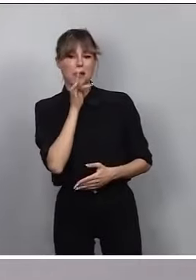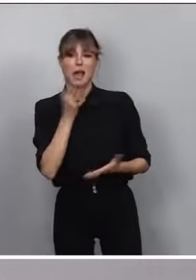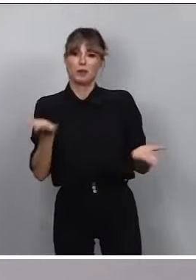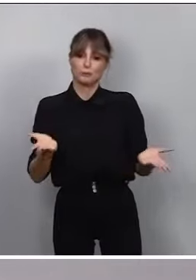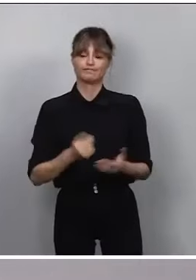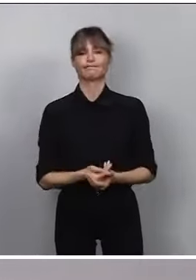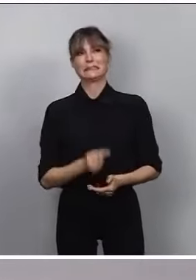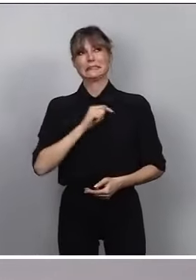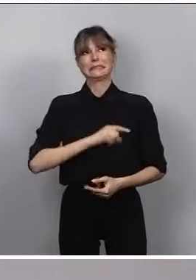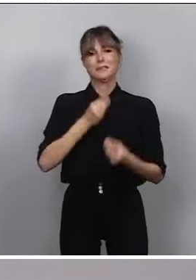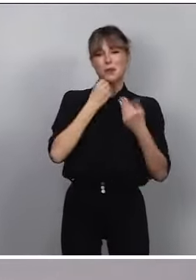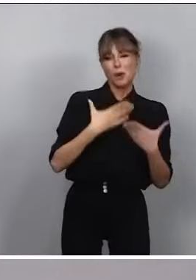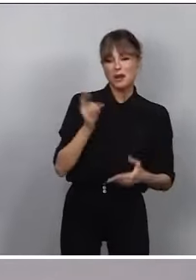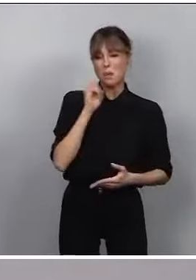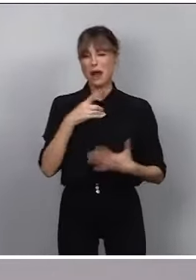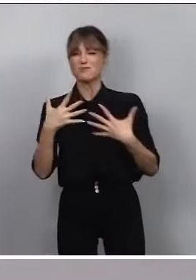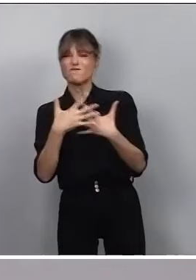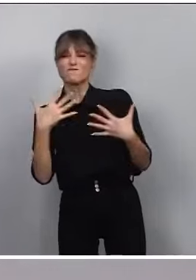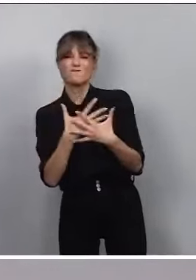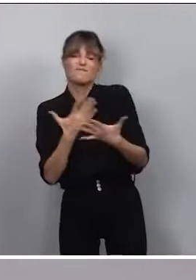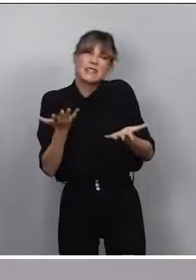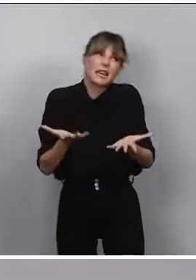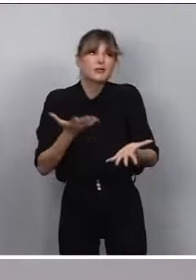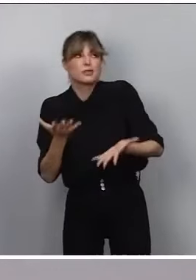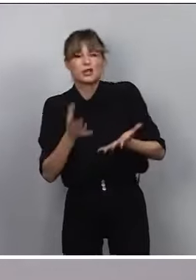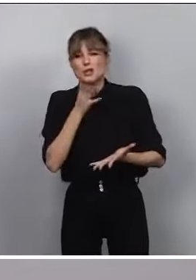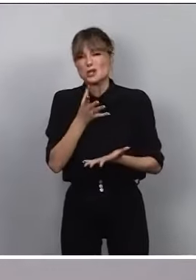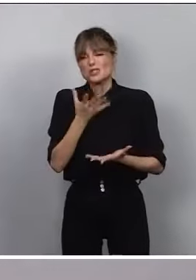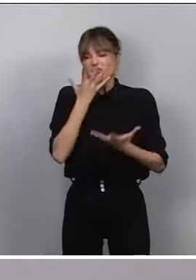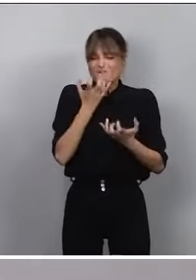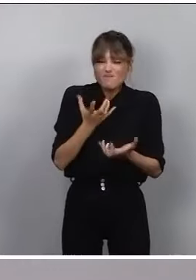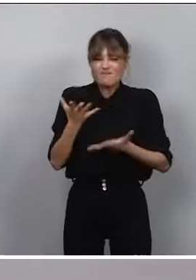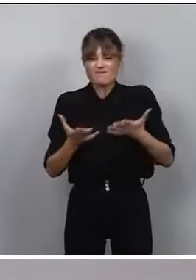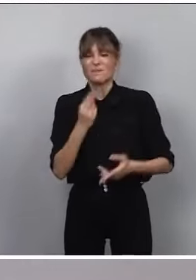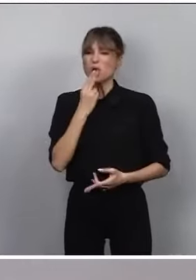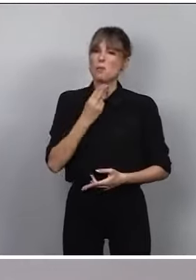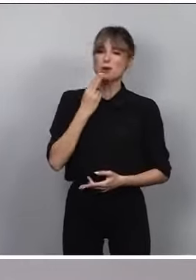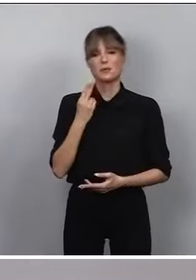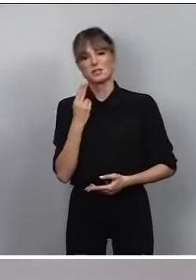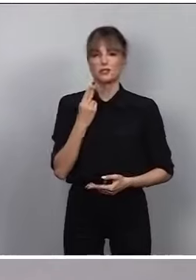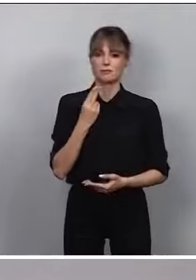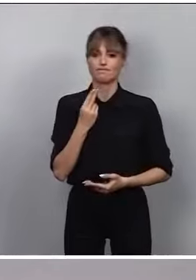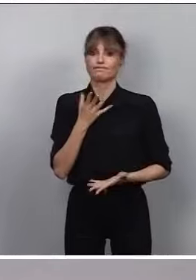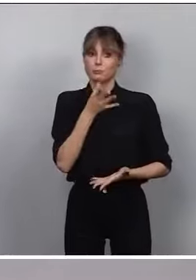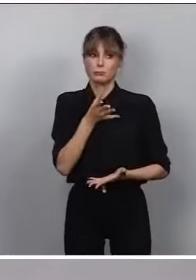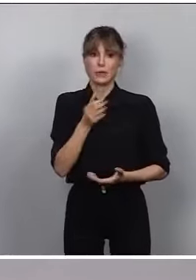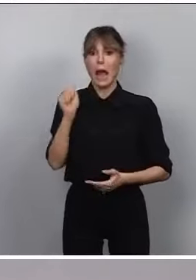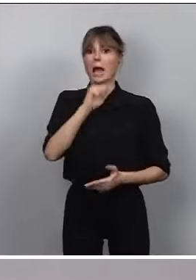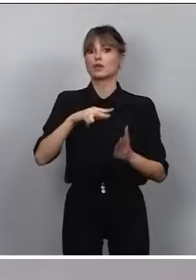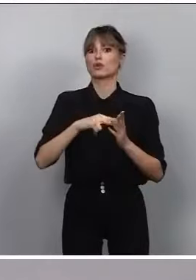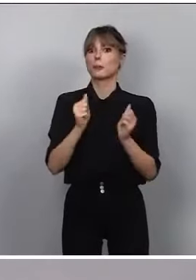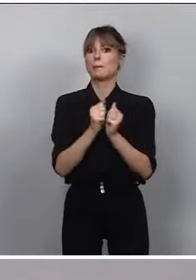sentimiento agridulce? ¿Por qué quizá ese sabor amargo de ese compromiso? Pues porque llevamos desde el año